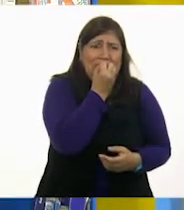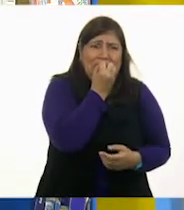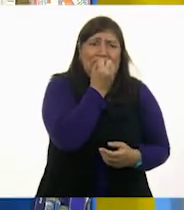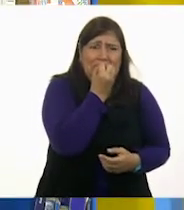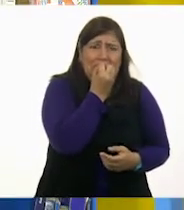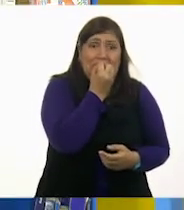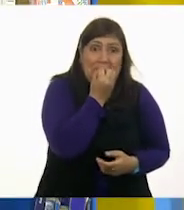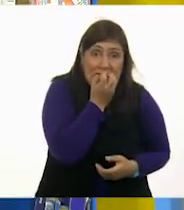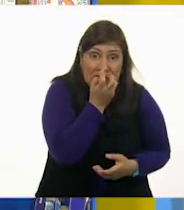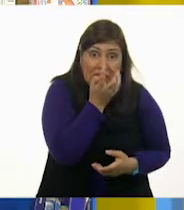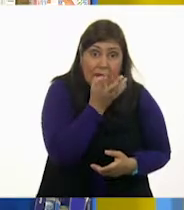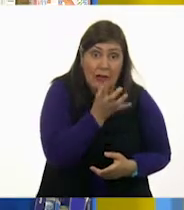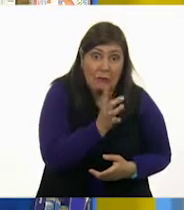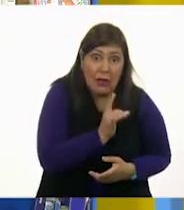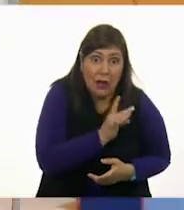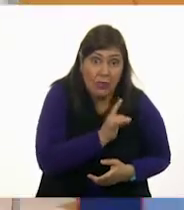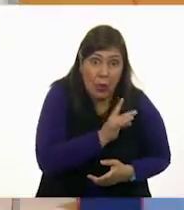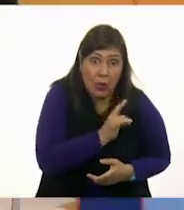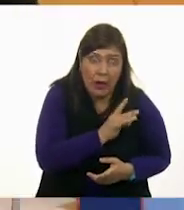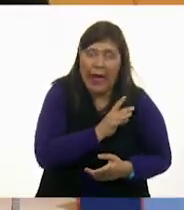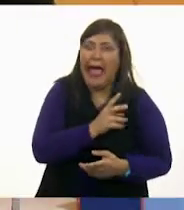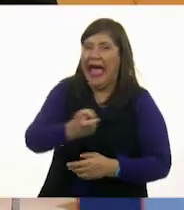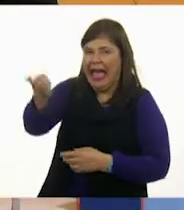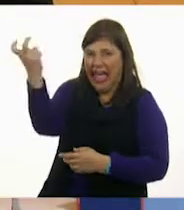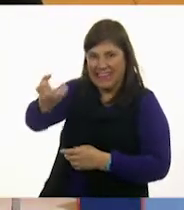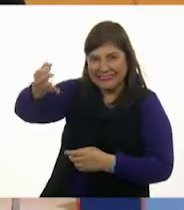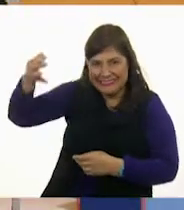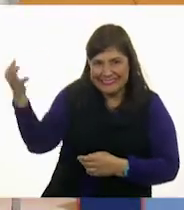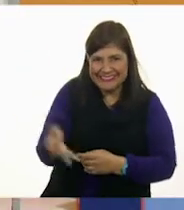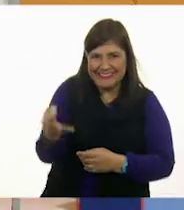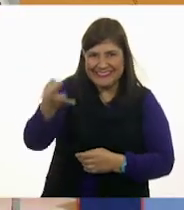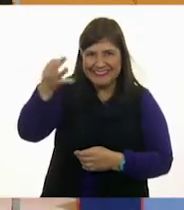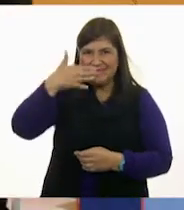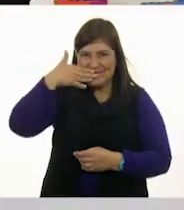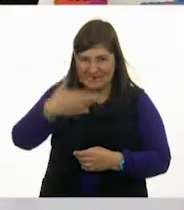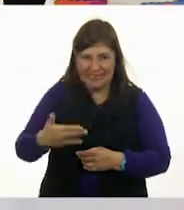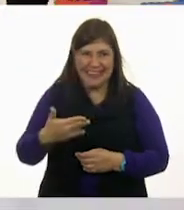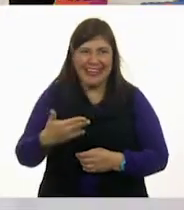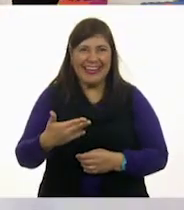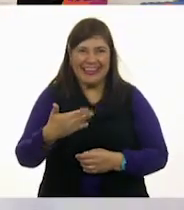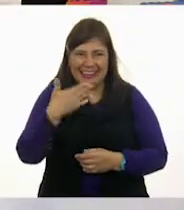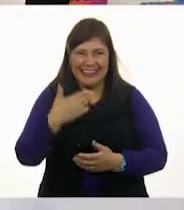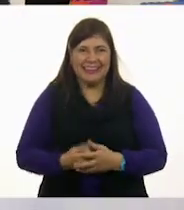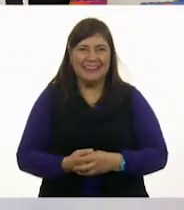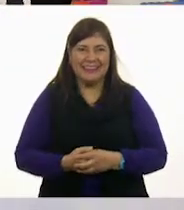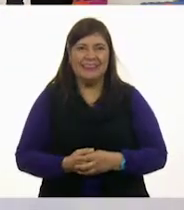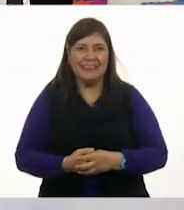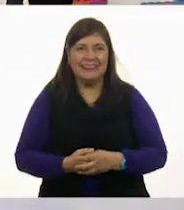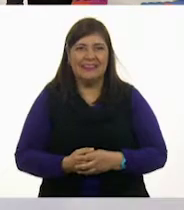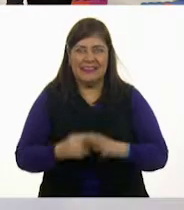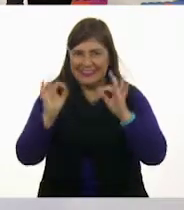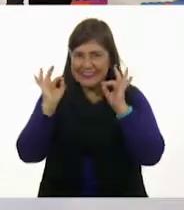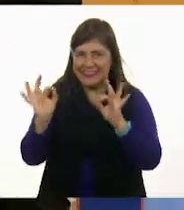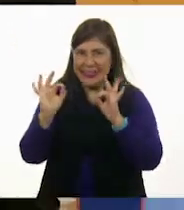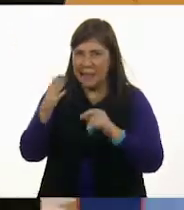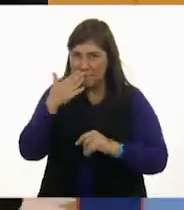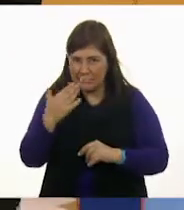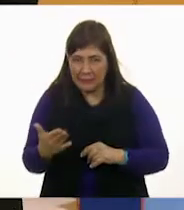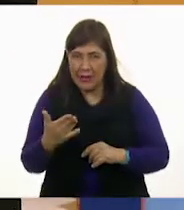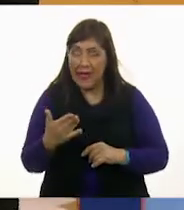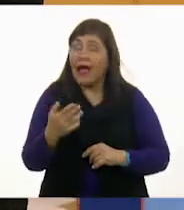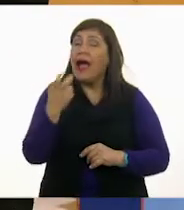¿Miedo? ¡Miedo! ¡Correcto! ¡Muy bien! Excelente.